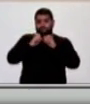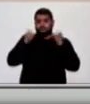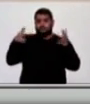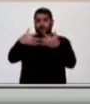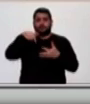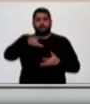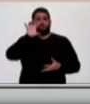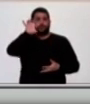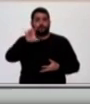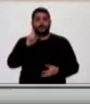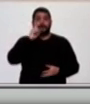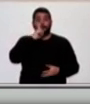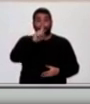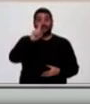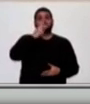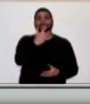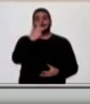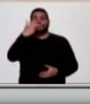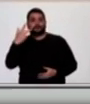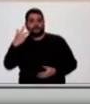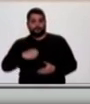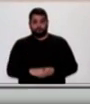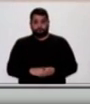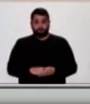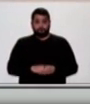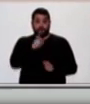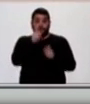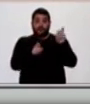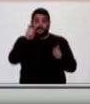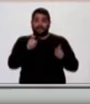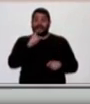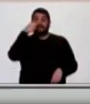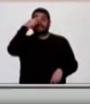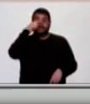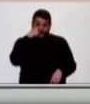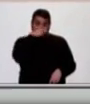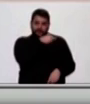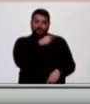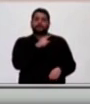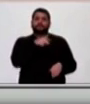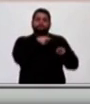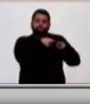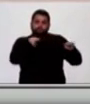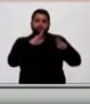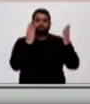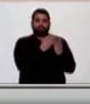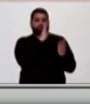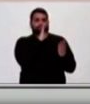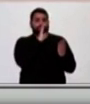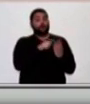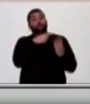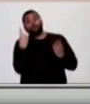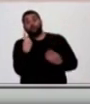nuestra provincia de 1.033. 7 pacientes se encuentran en terapia intensiva y 1 con